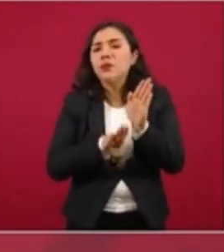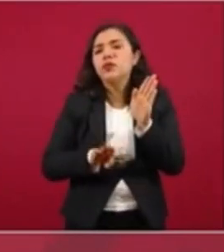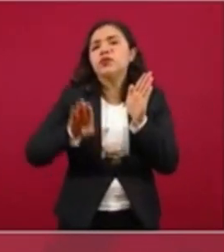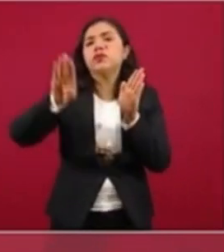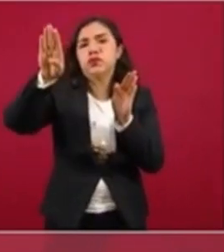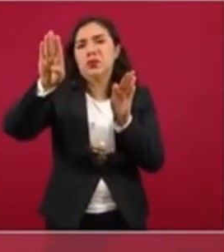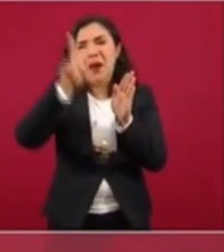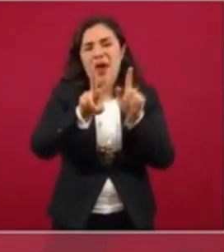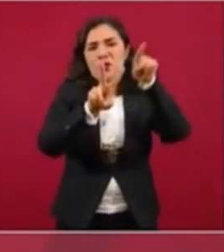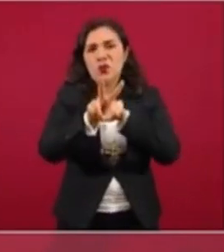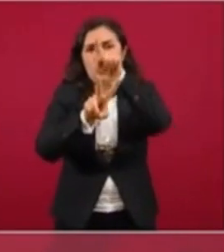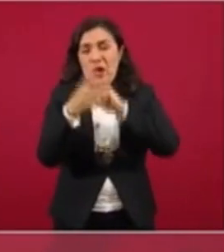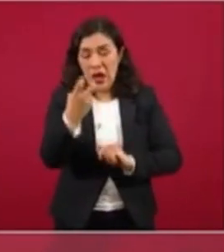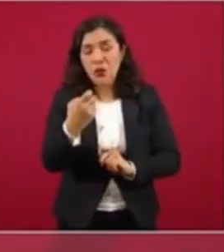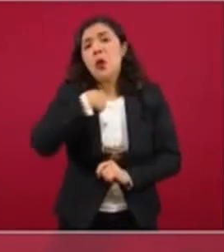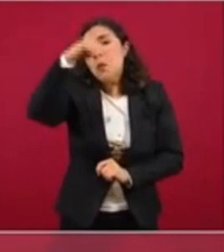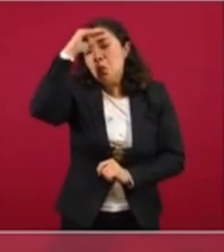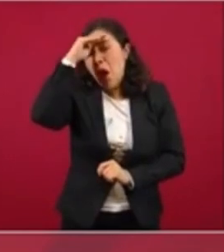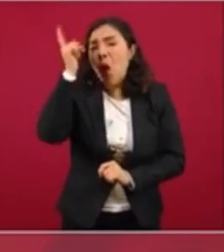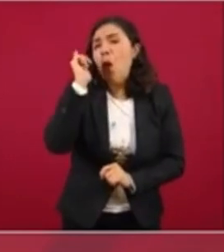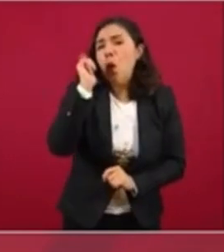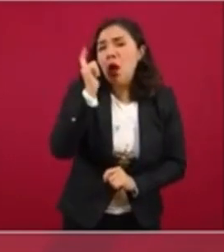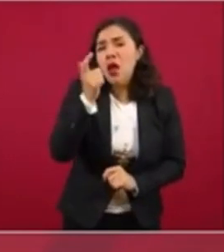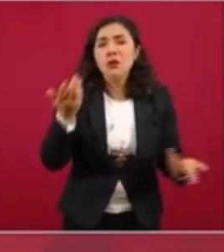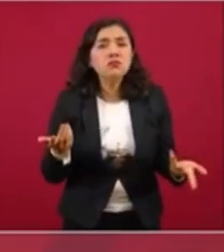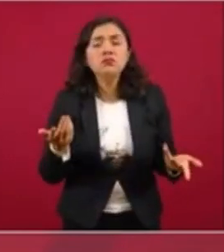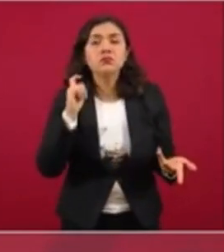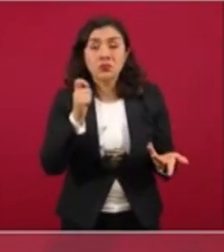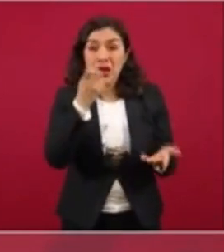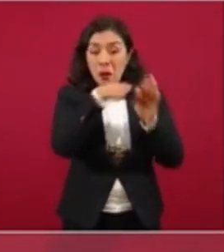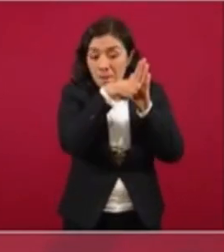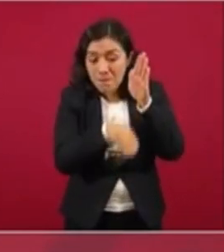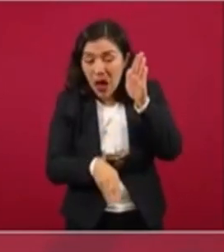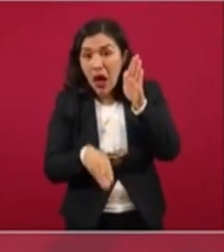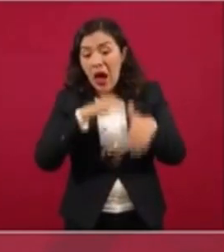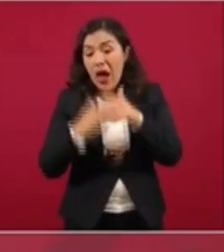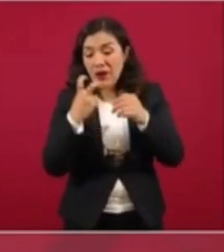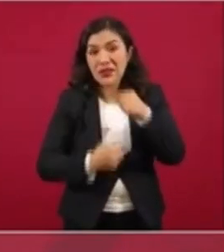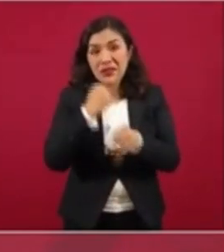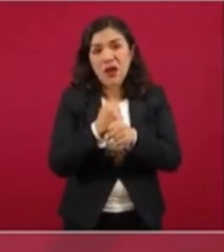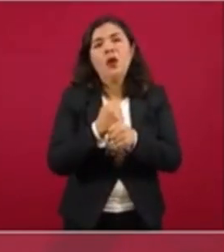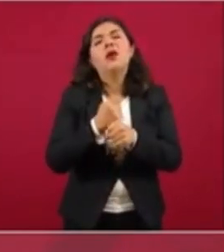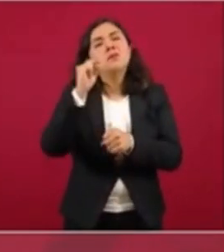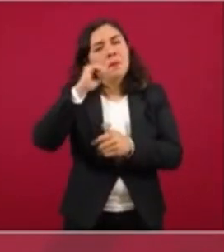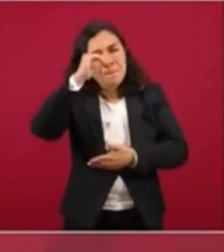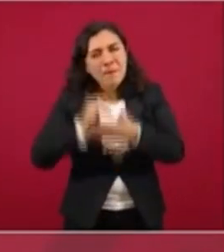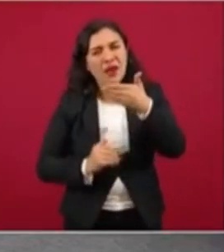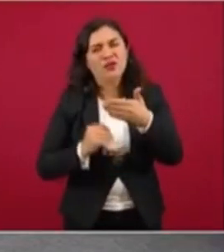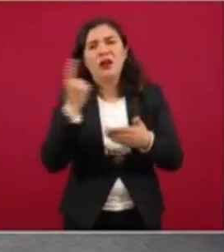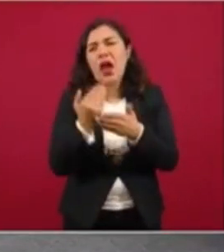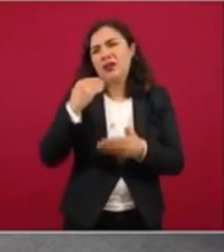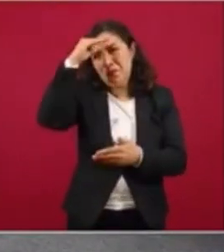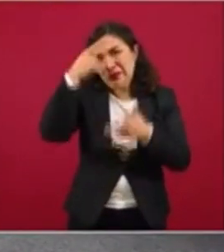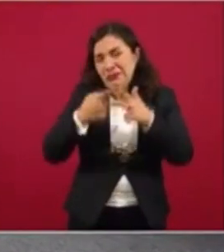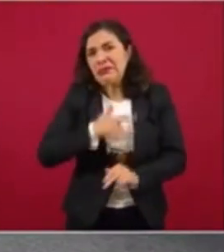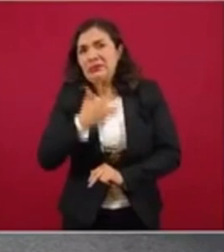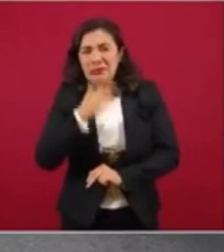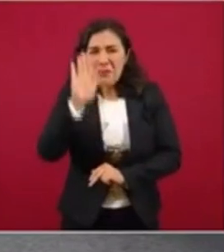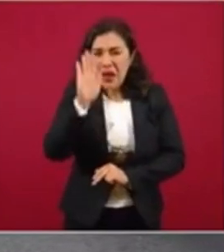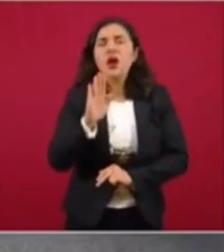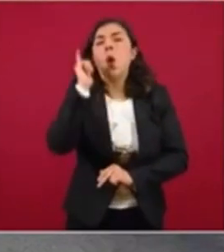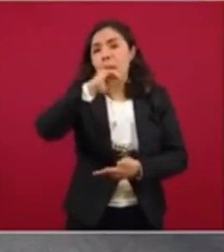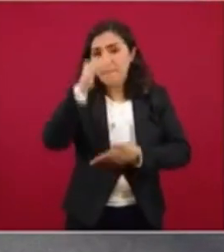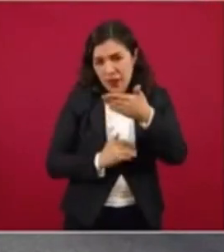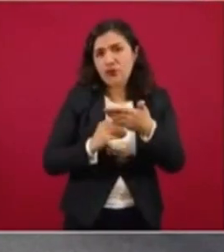Bueno, espero que la caída al final del año sea menor de la pronosticada por